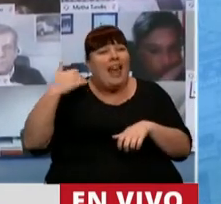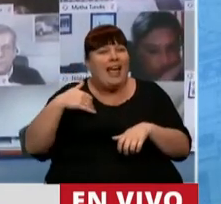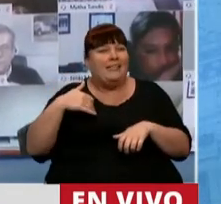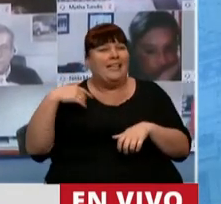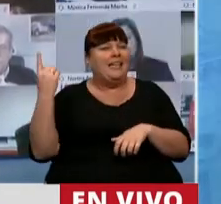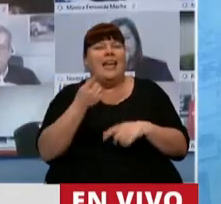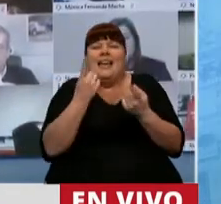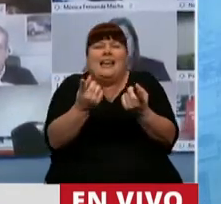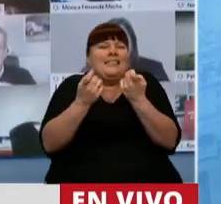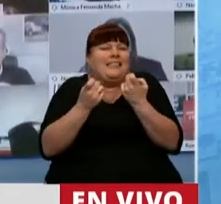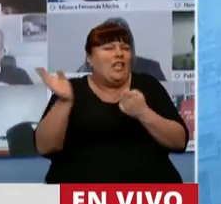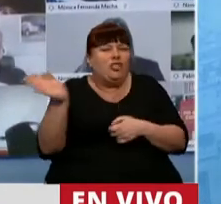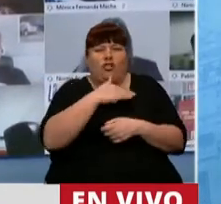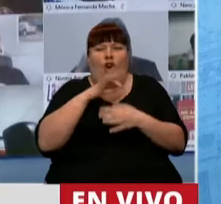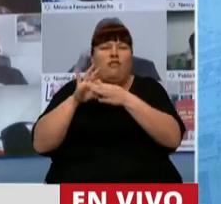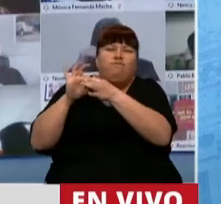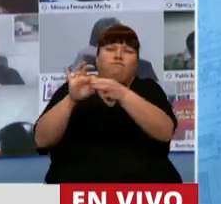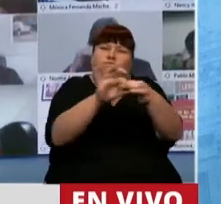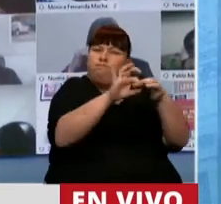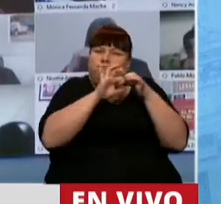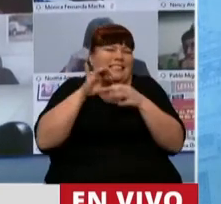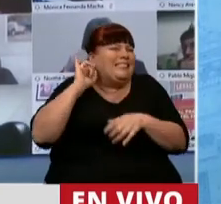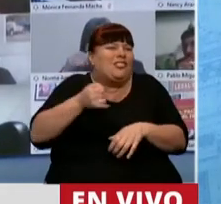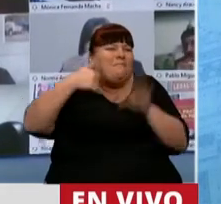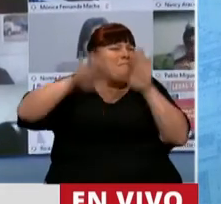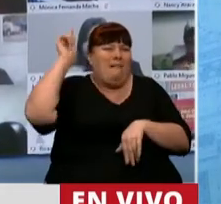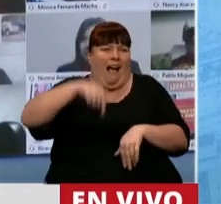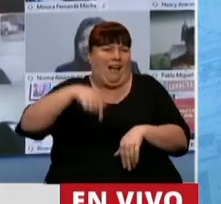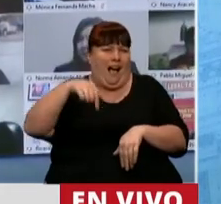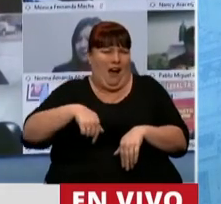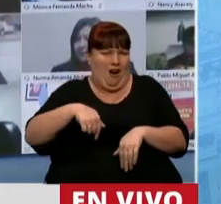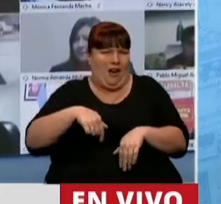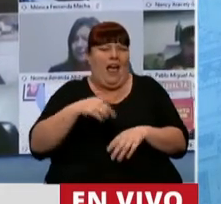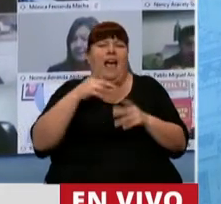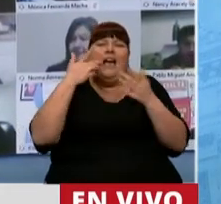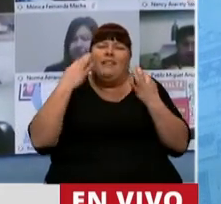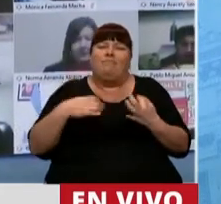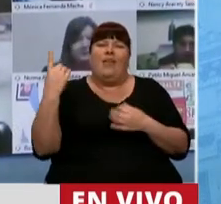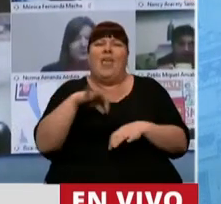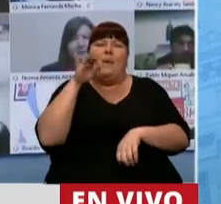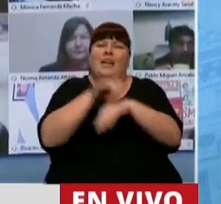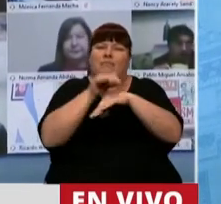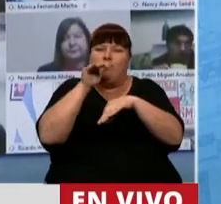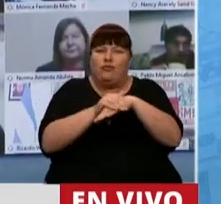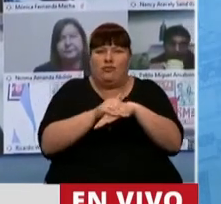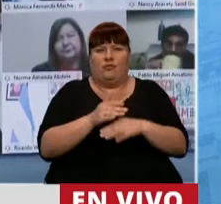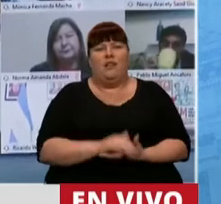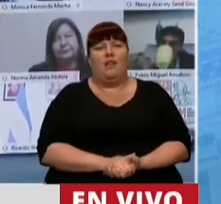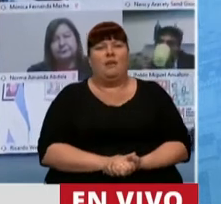estamos necesitando estar más unidos que nunca, de actuar con la responsabilidad.